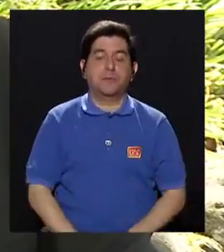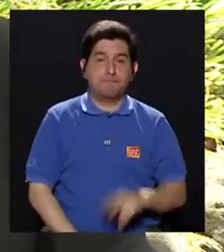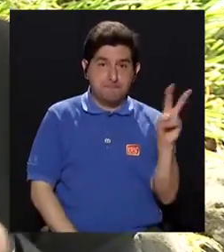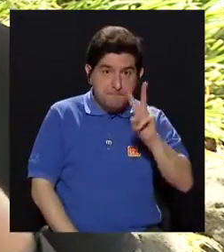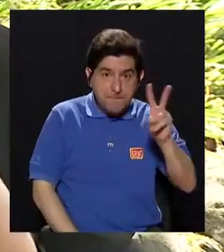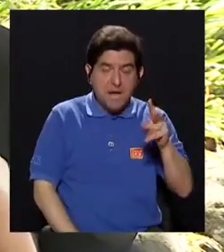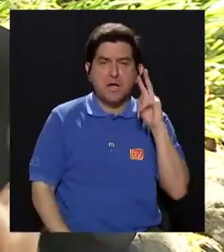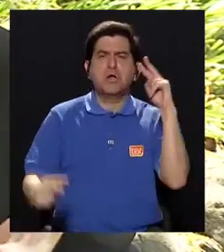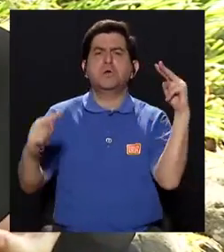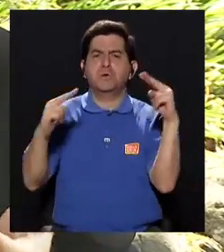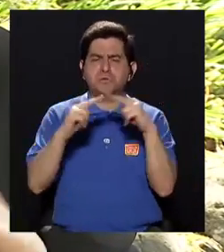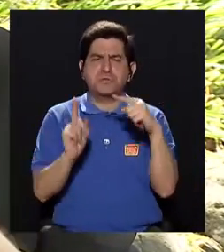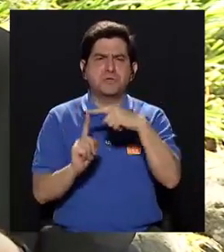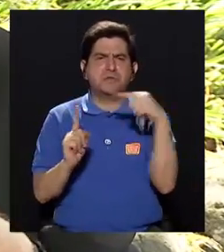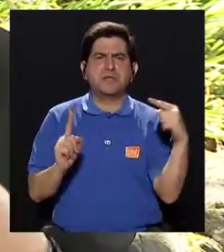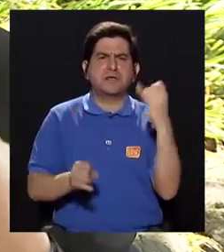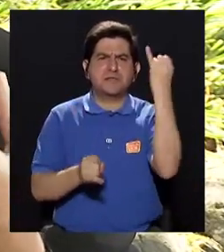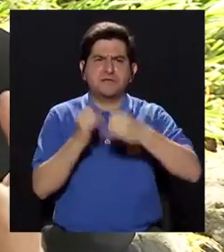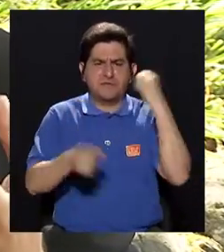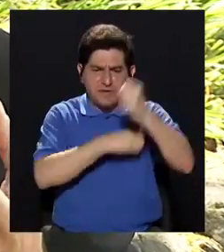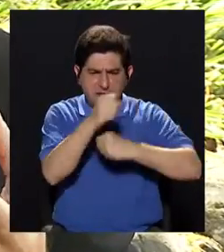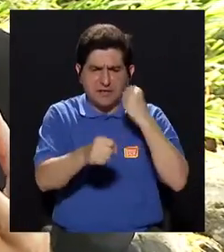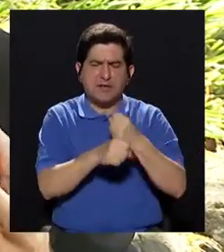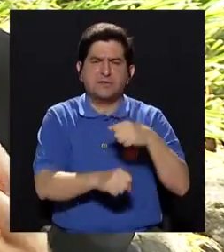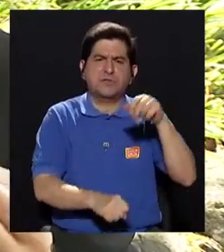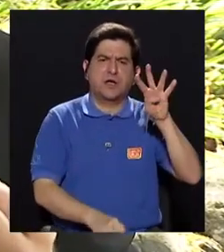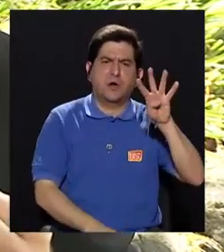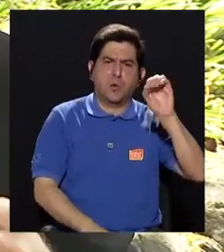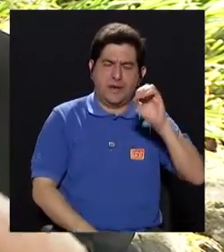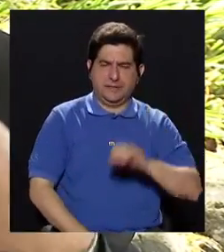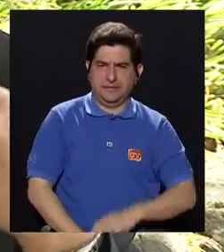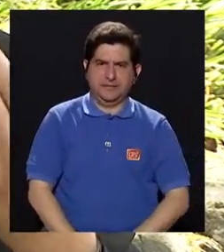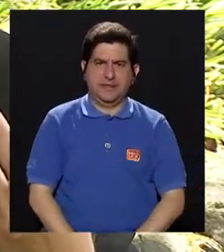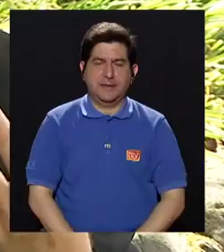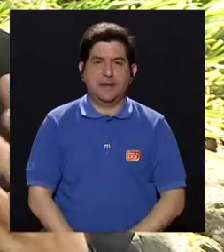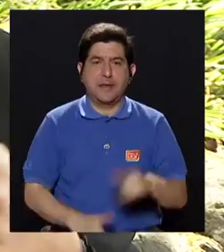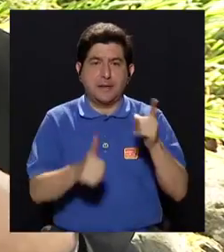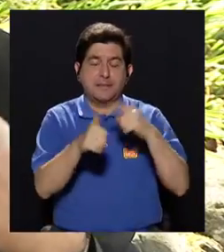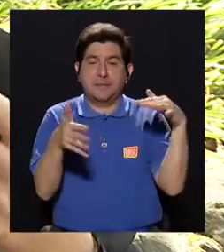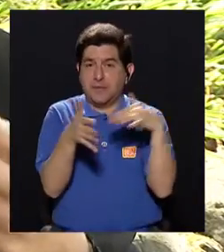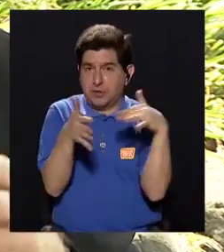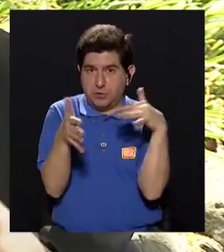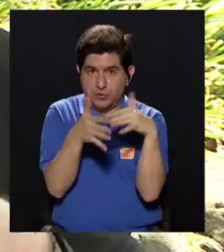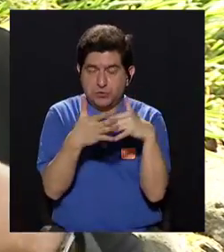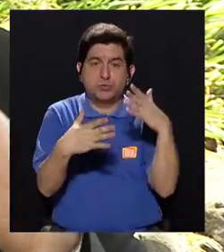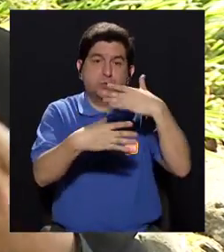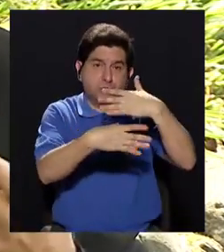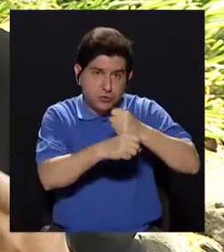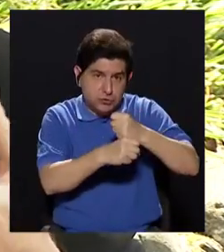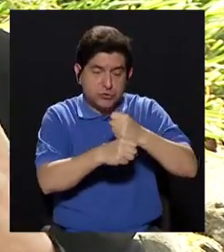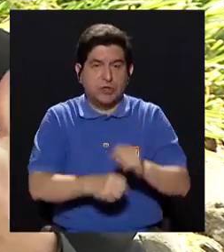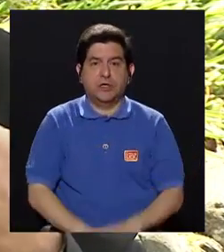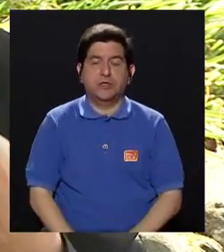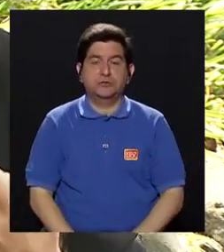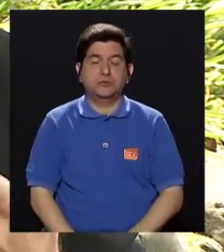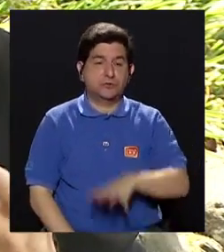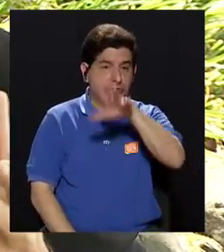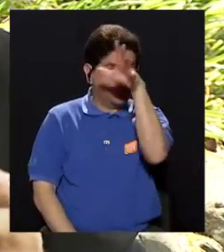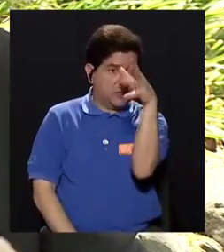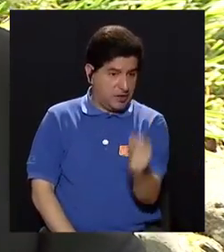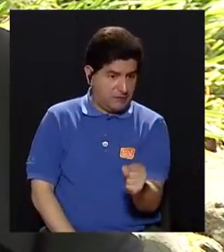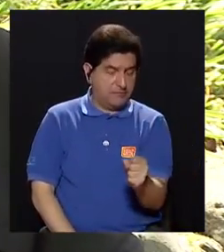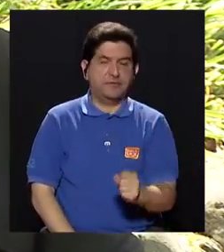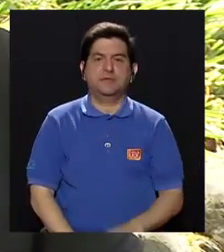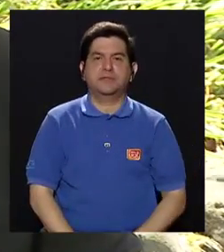Este es un virus que se conoce desde finales de los años 40. Los primeros estudios que se efectuaron en